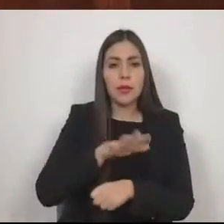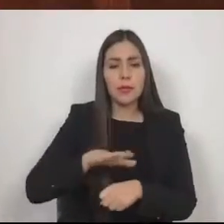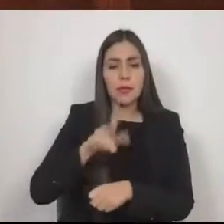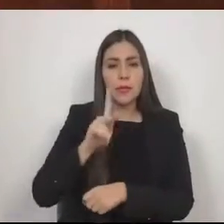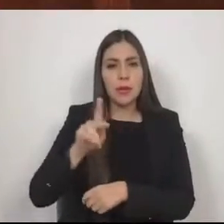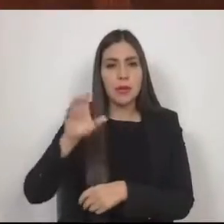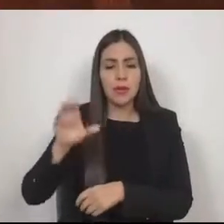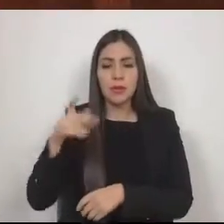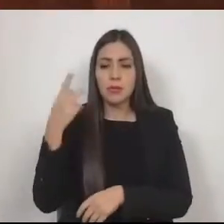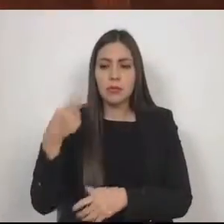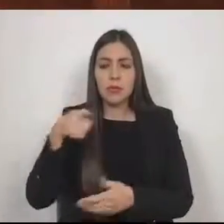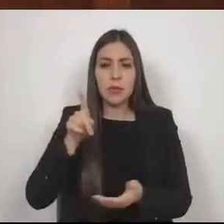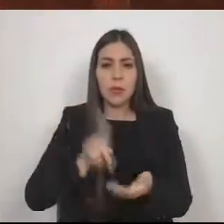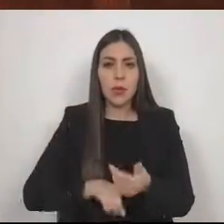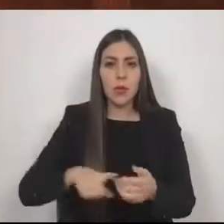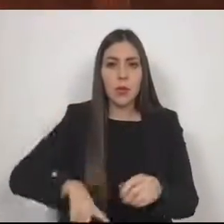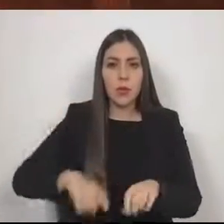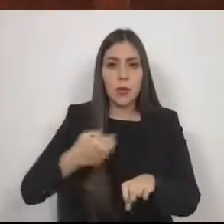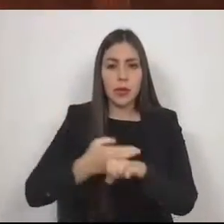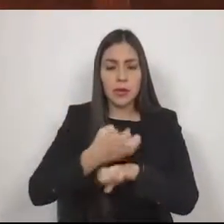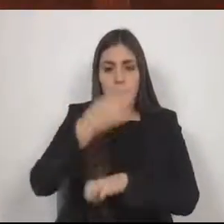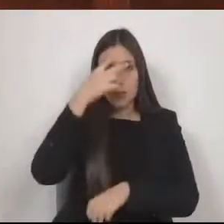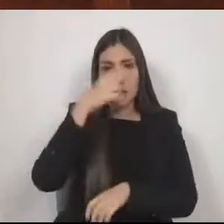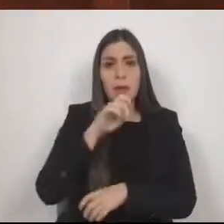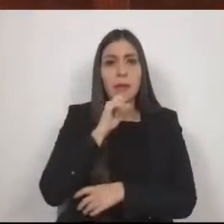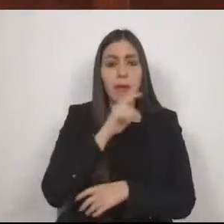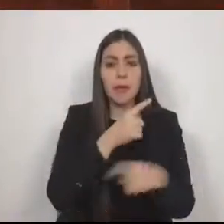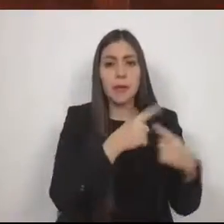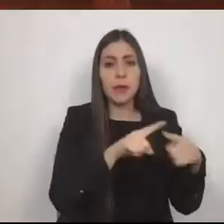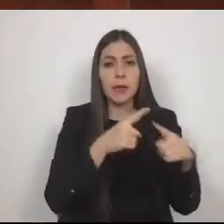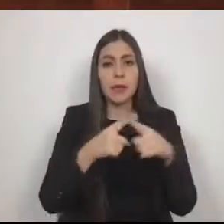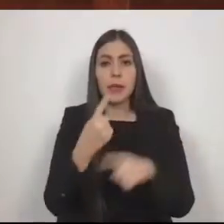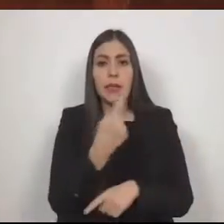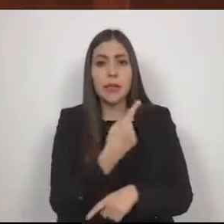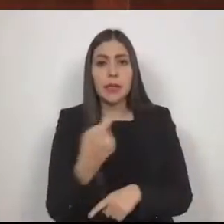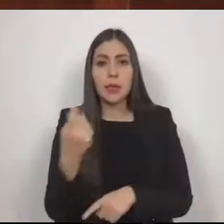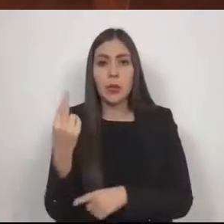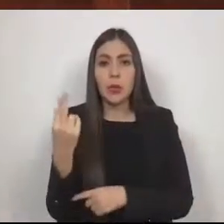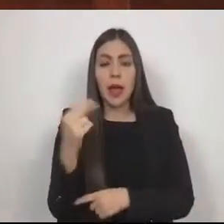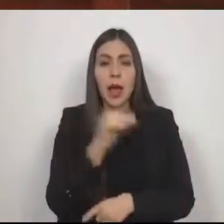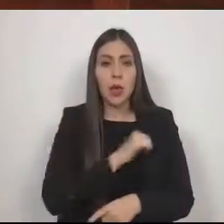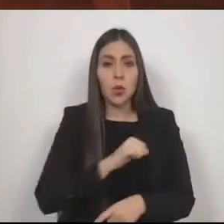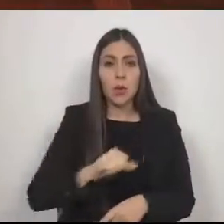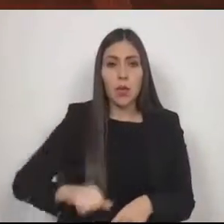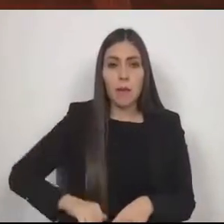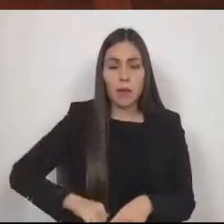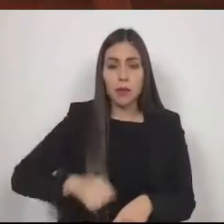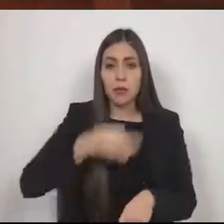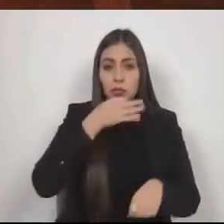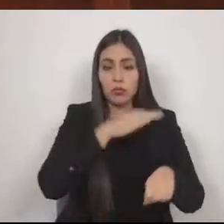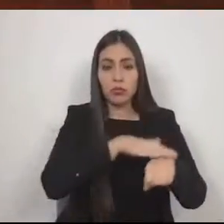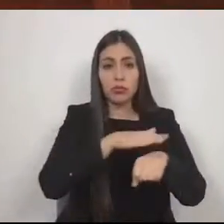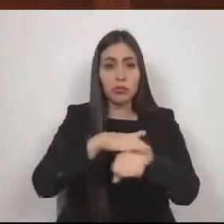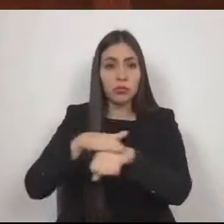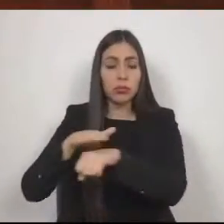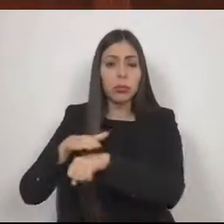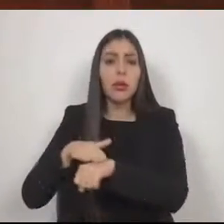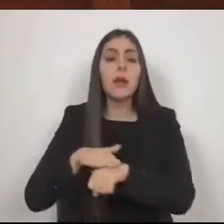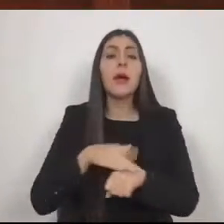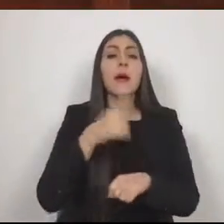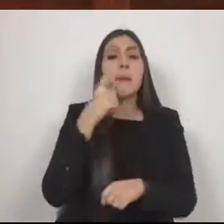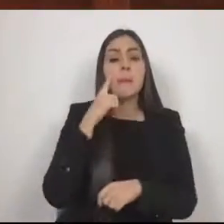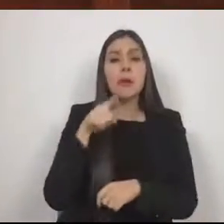Estatal, así como a los 125 ayuntamientos municipales de la entidad, a identificar de manera oportuna